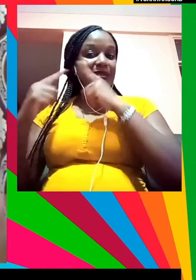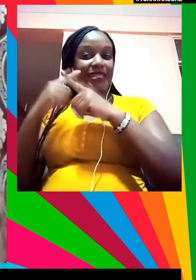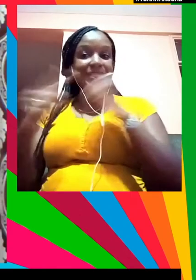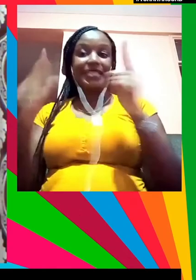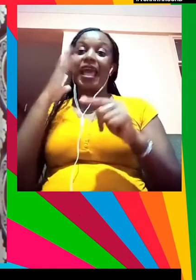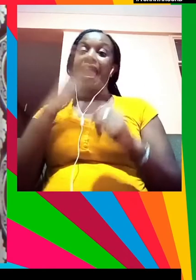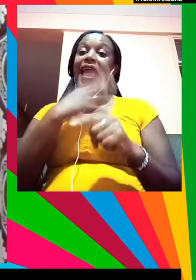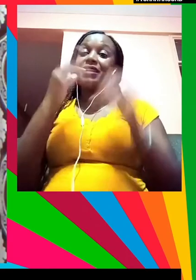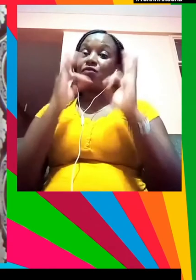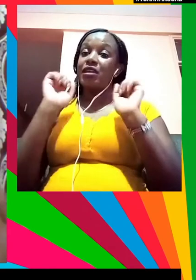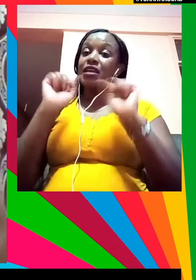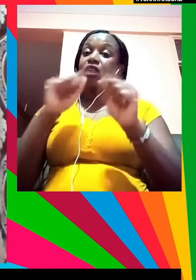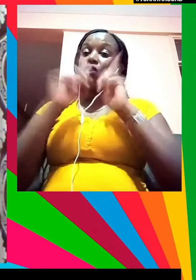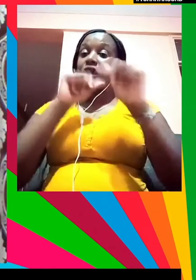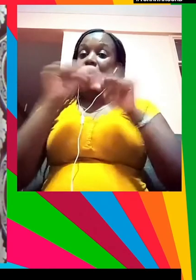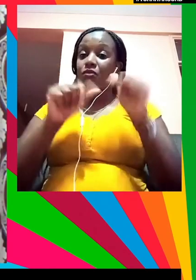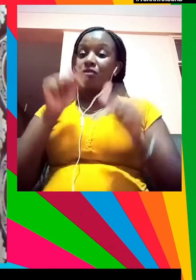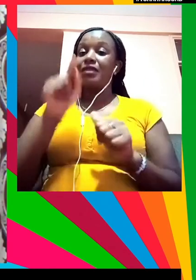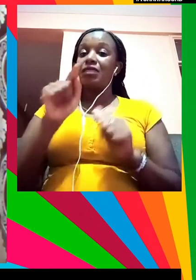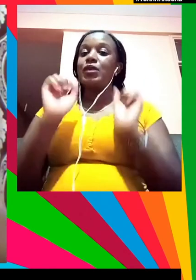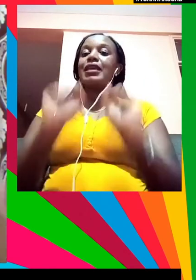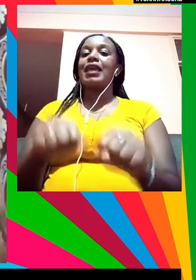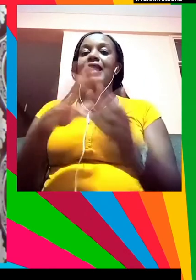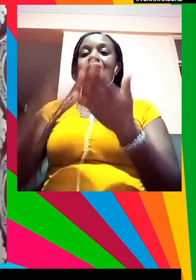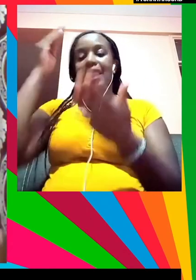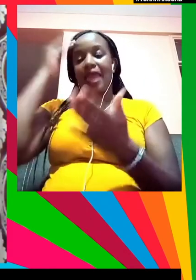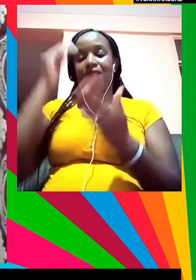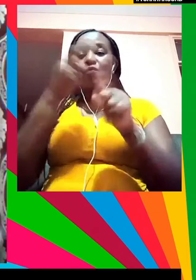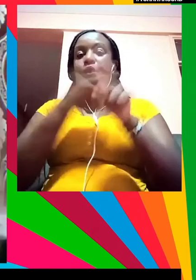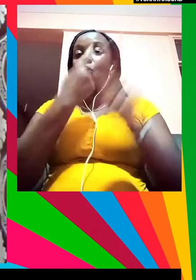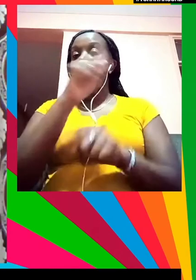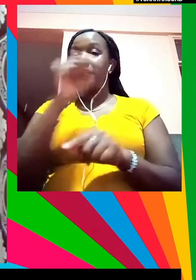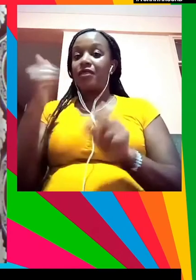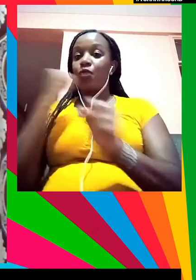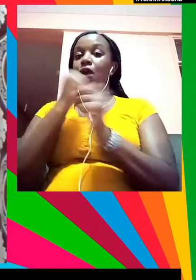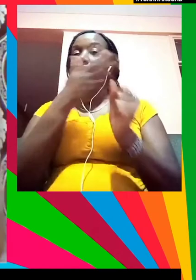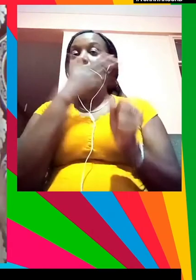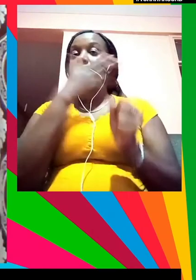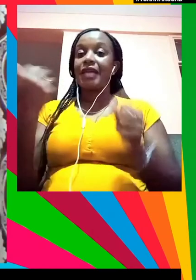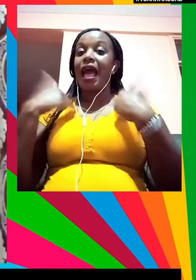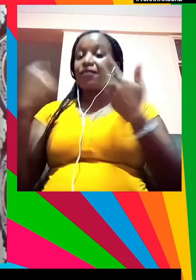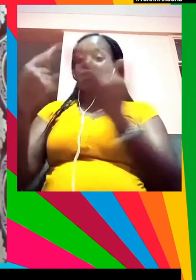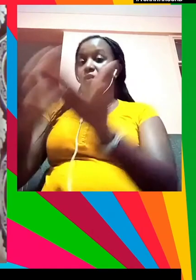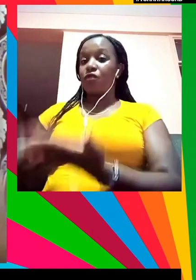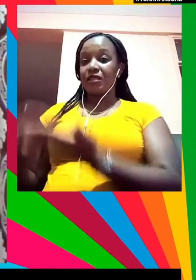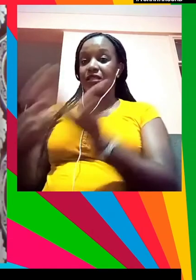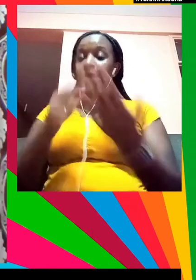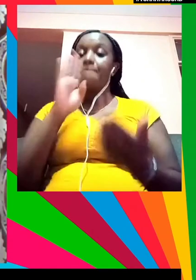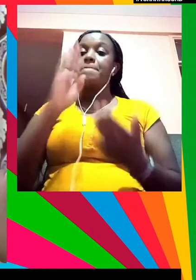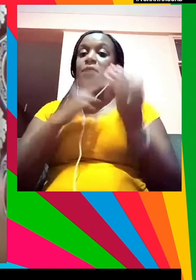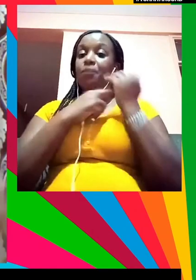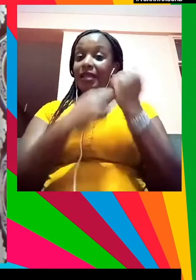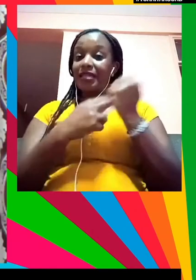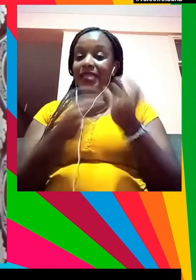si podemos hablar de eso podemos aprender los unos de los otros y colaborar mejor con lo cual la conversación es necesaria también el ser